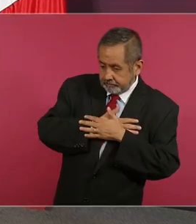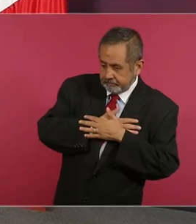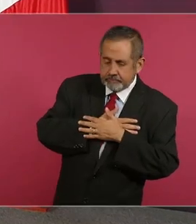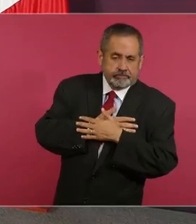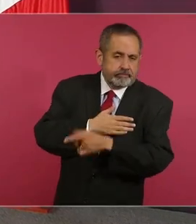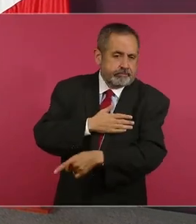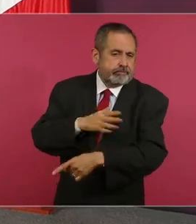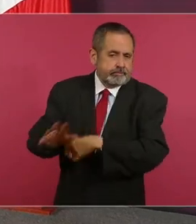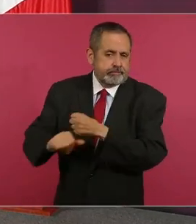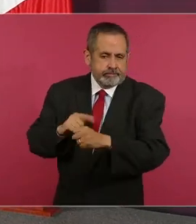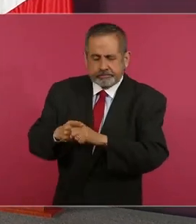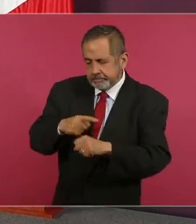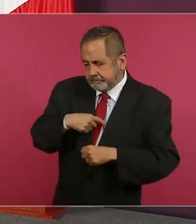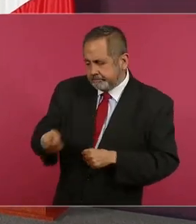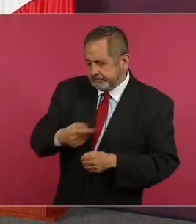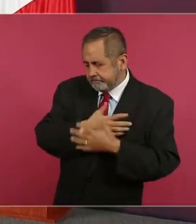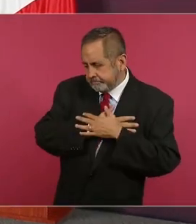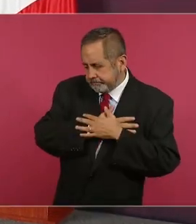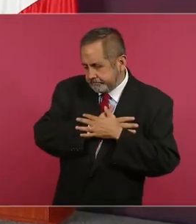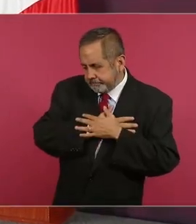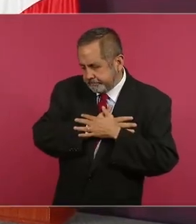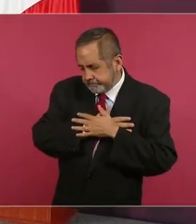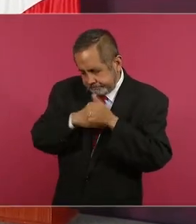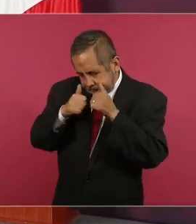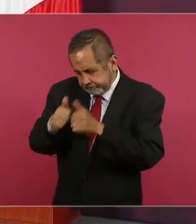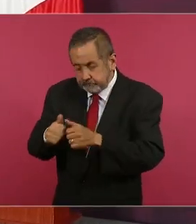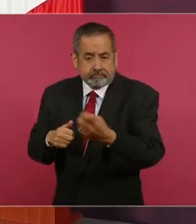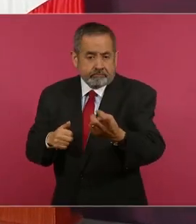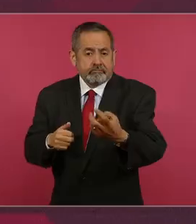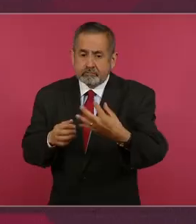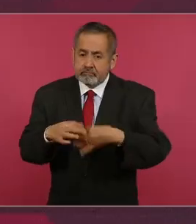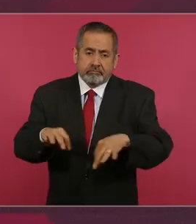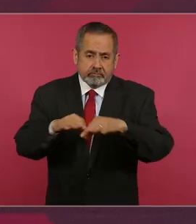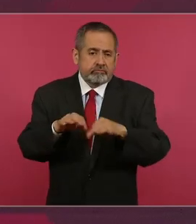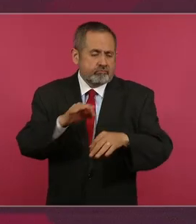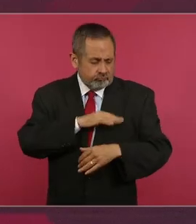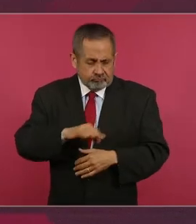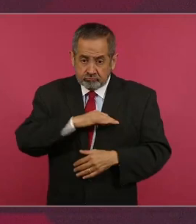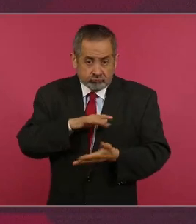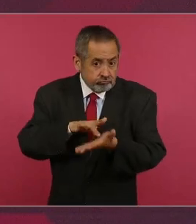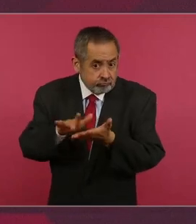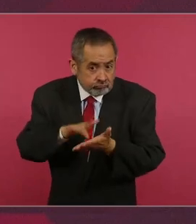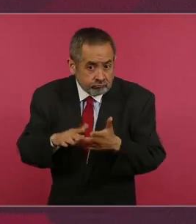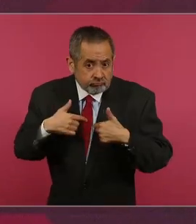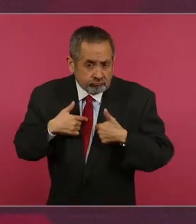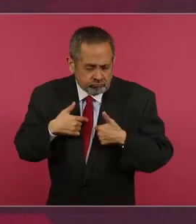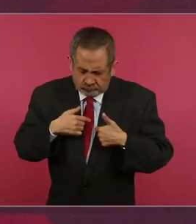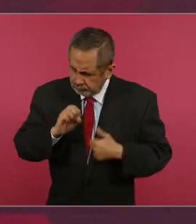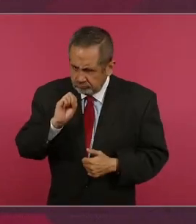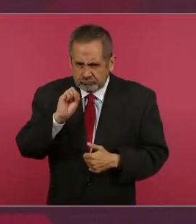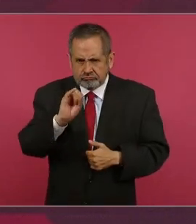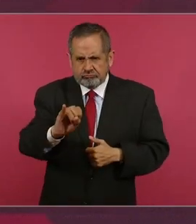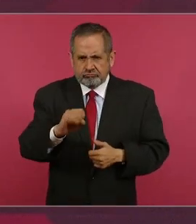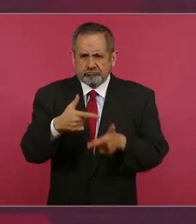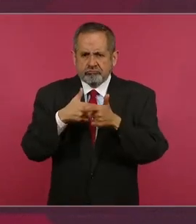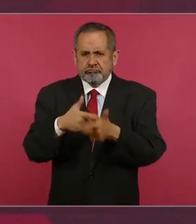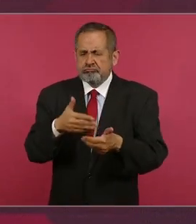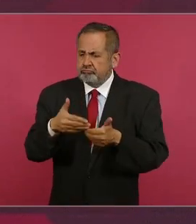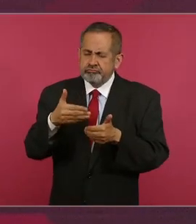y todo lo que podamos hacer en ese sentido lo vamos a seguir